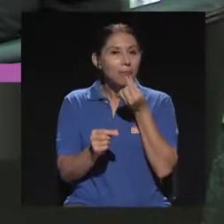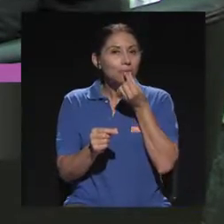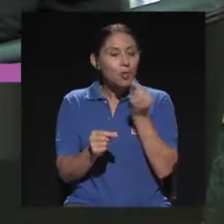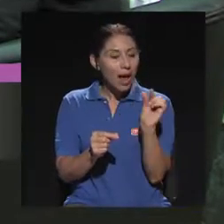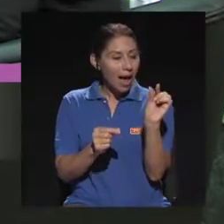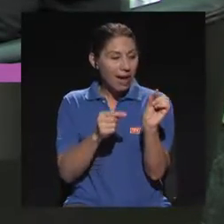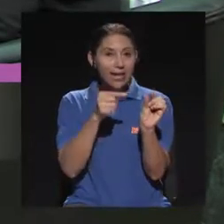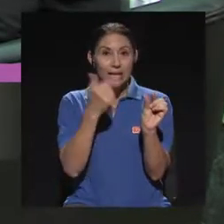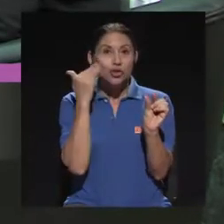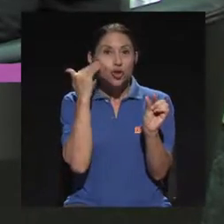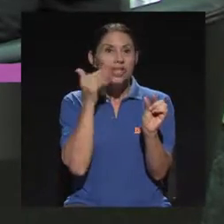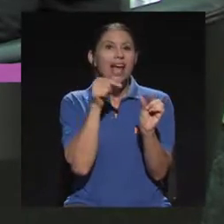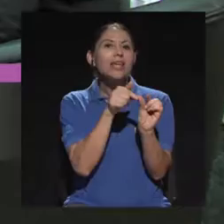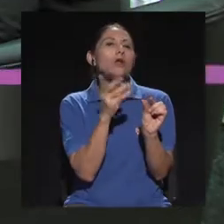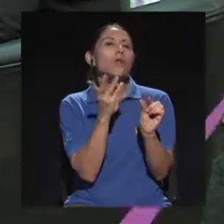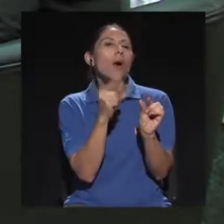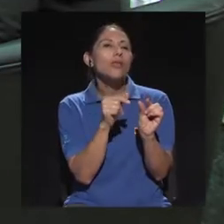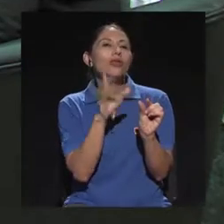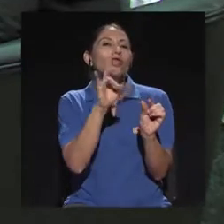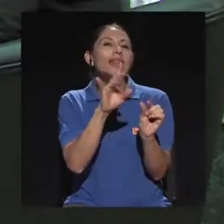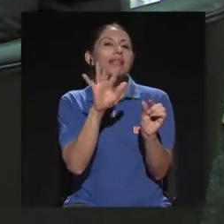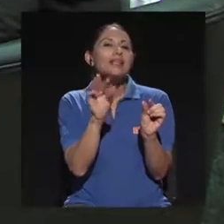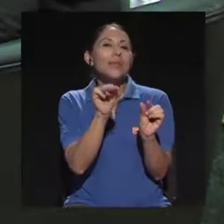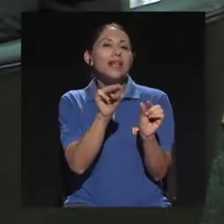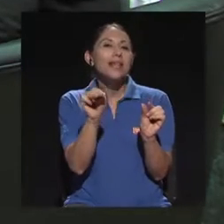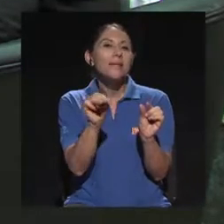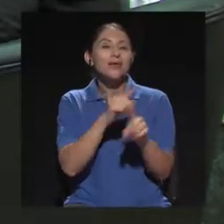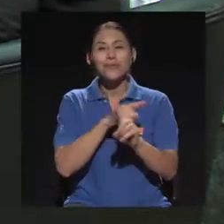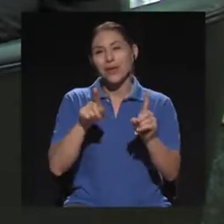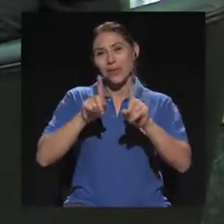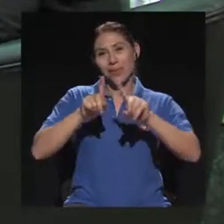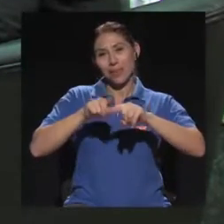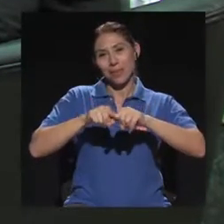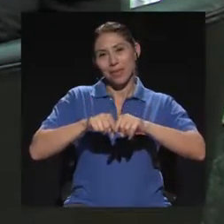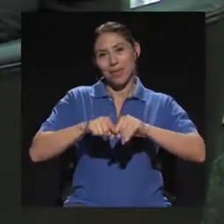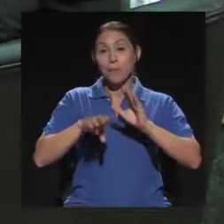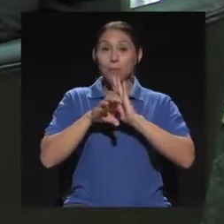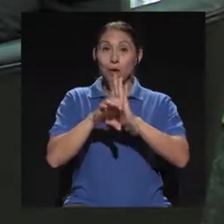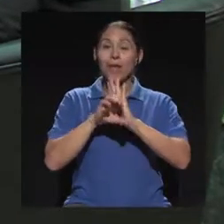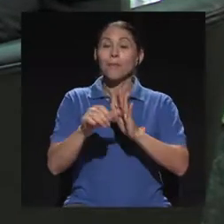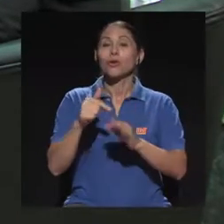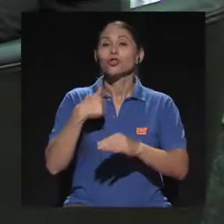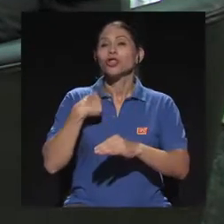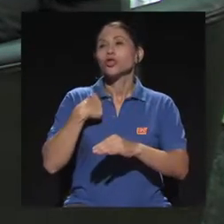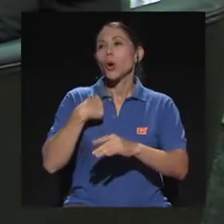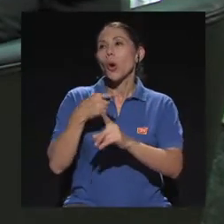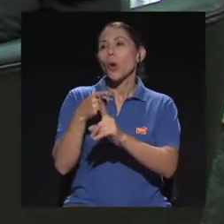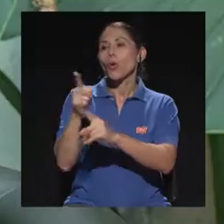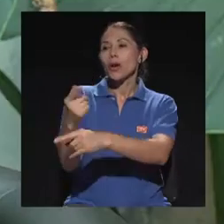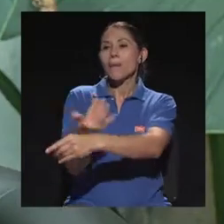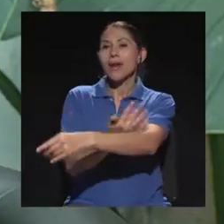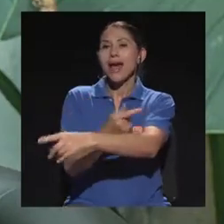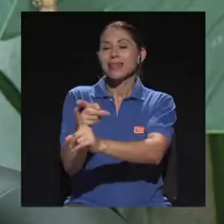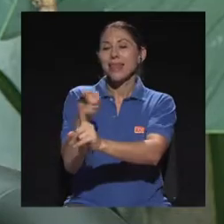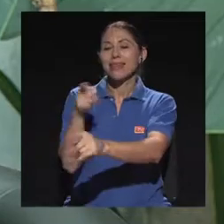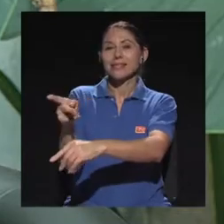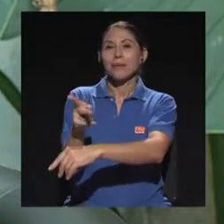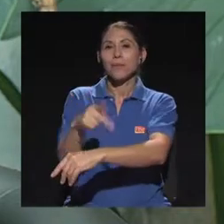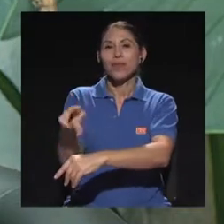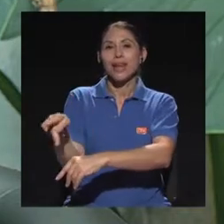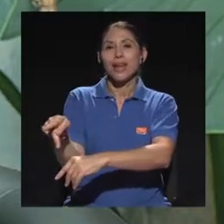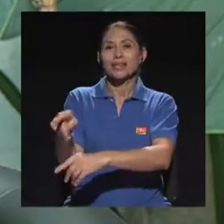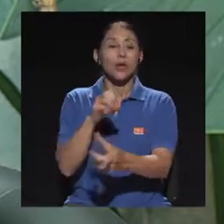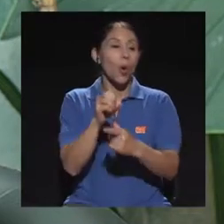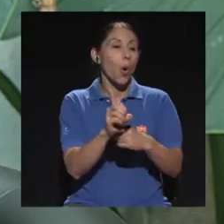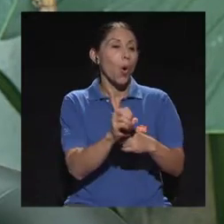principio activo. O sea, varían si yo estoy tomando una planta medicinal que me traen de Punta Arenas o una que me traen de San